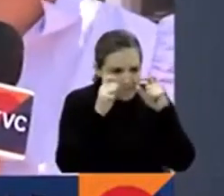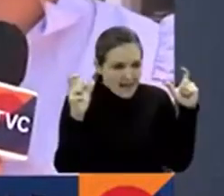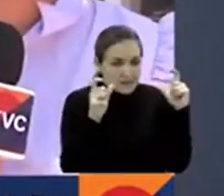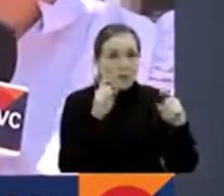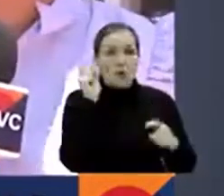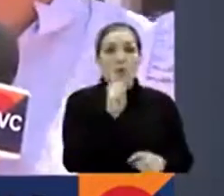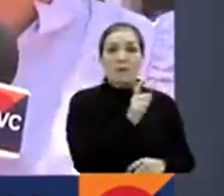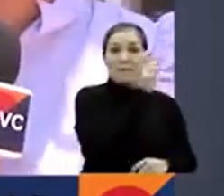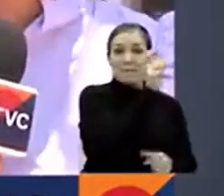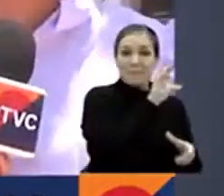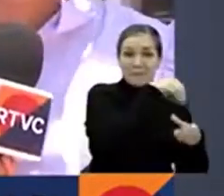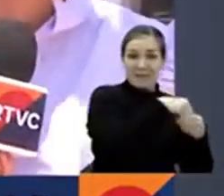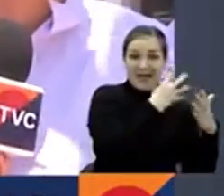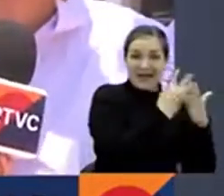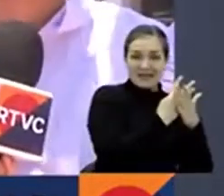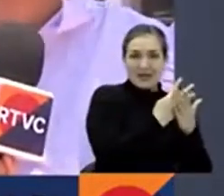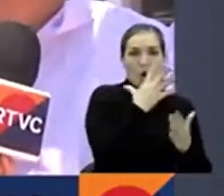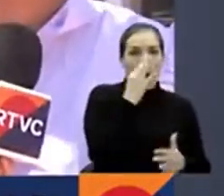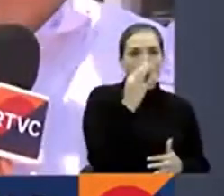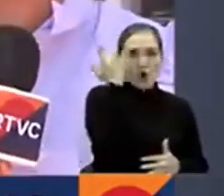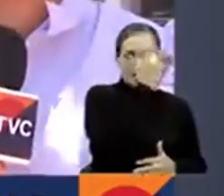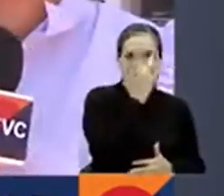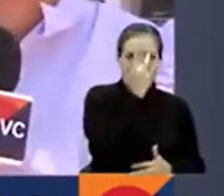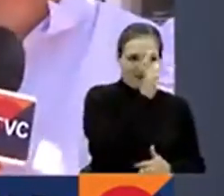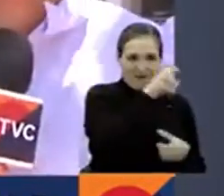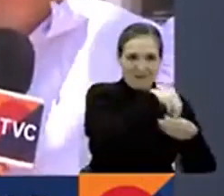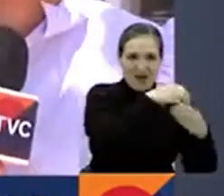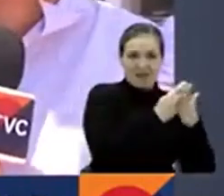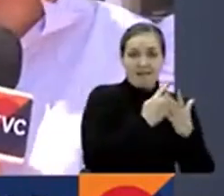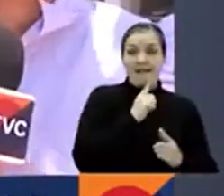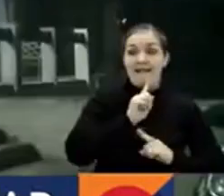declaraciones entregadas por parte de alias El Negro Over.